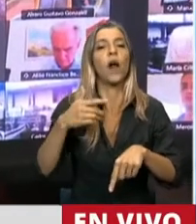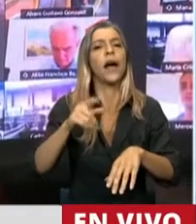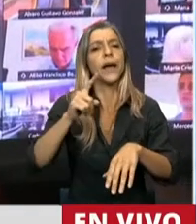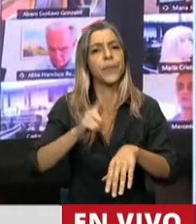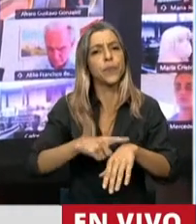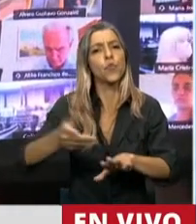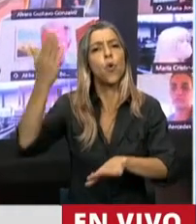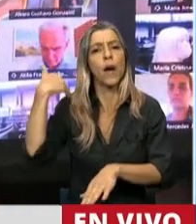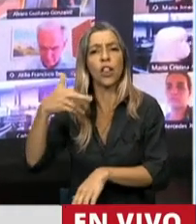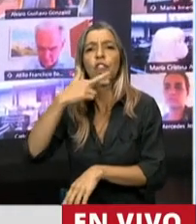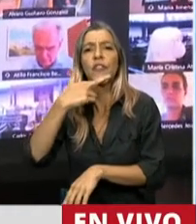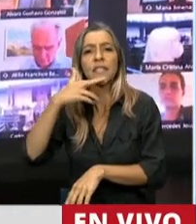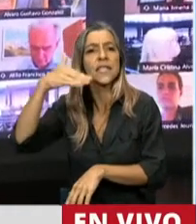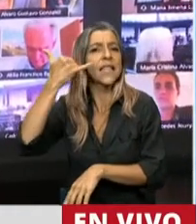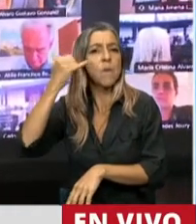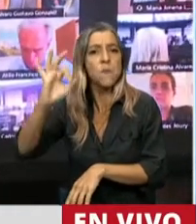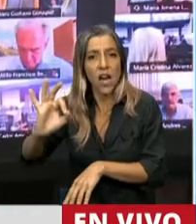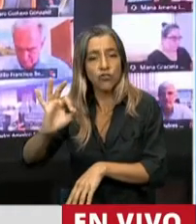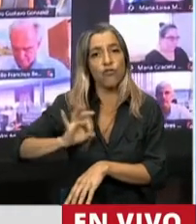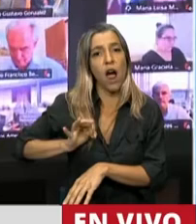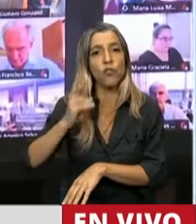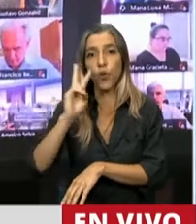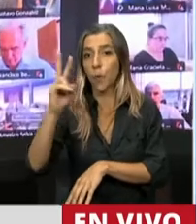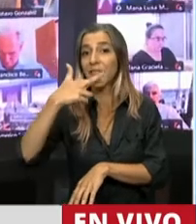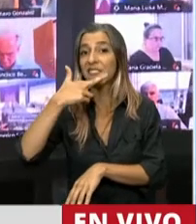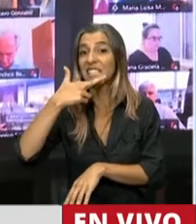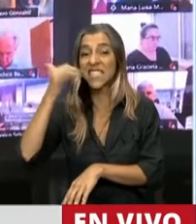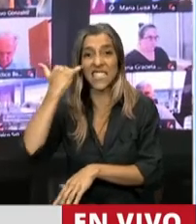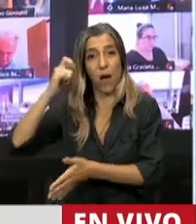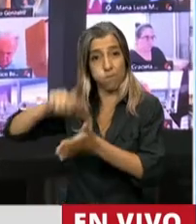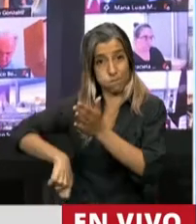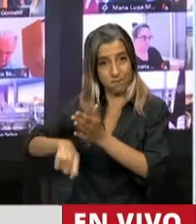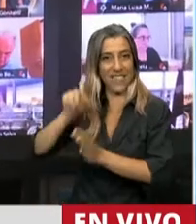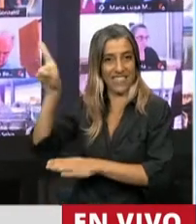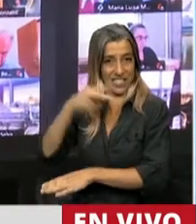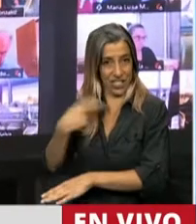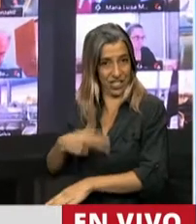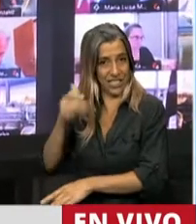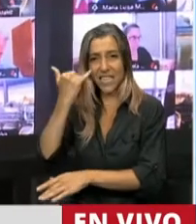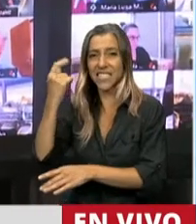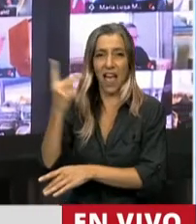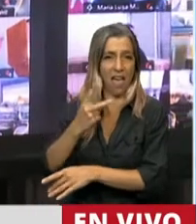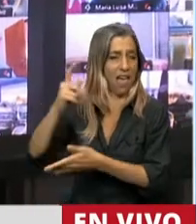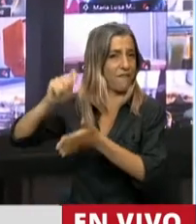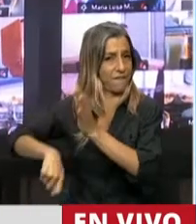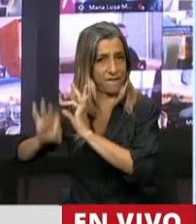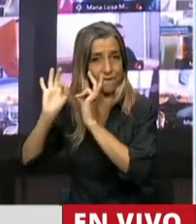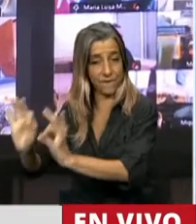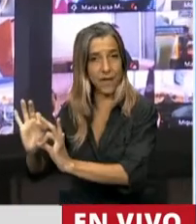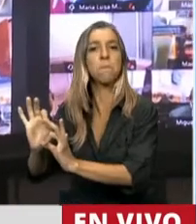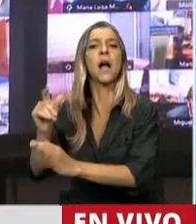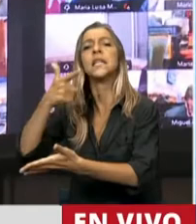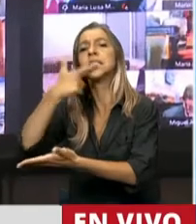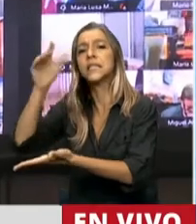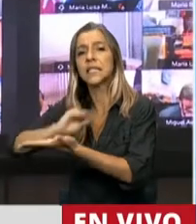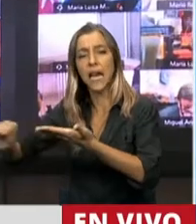17 de mayo de 2017. Viene con media sanción del Senado. Se trató en el